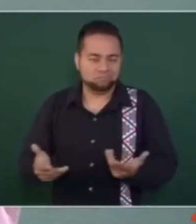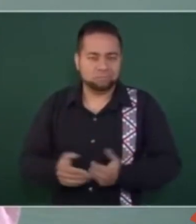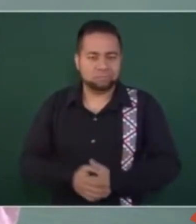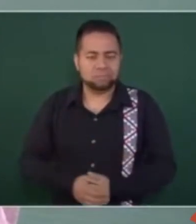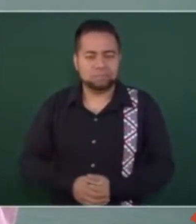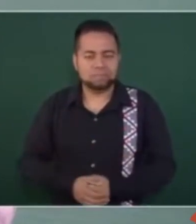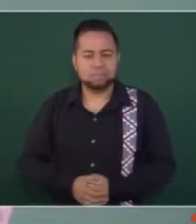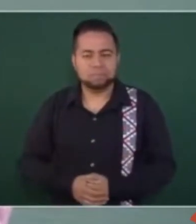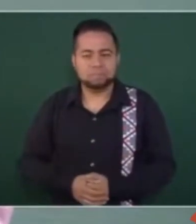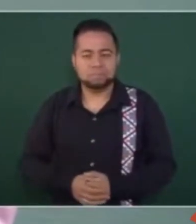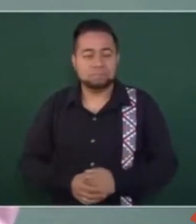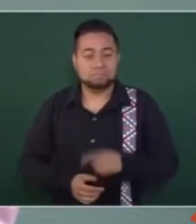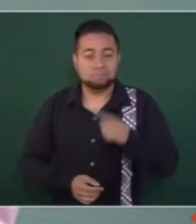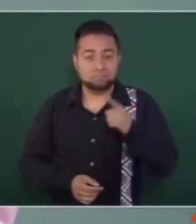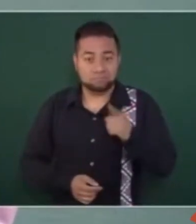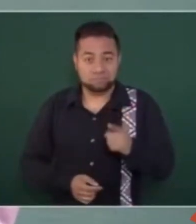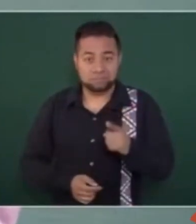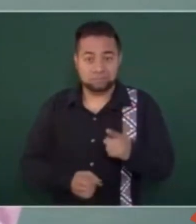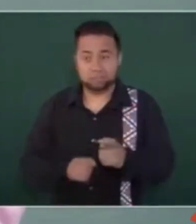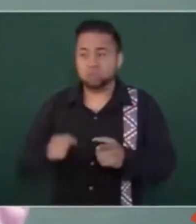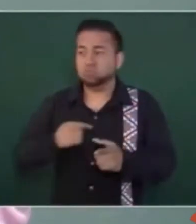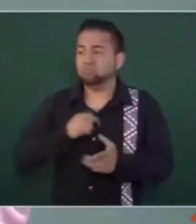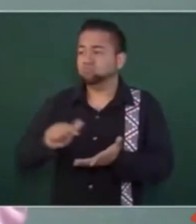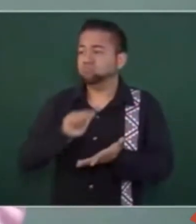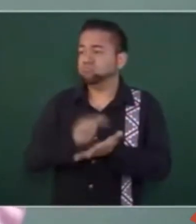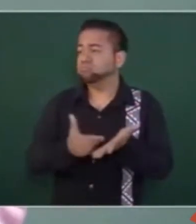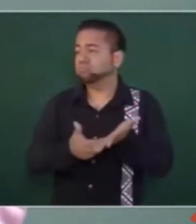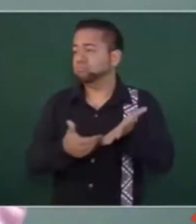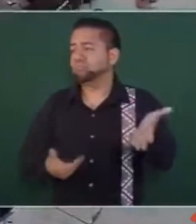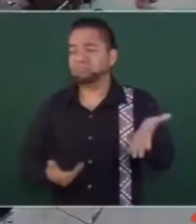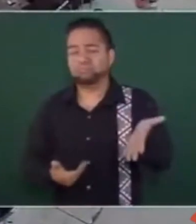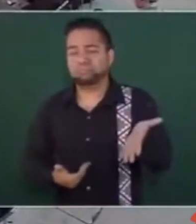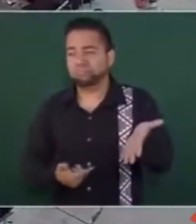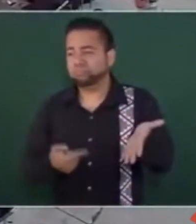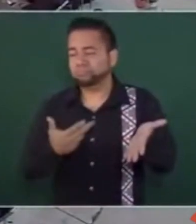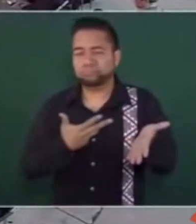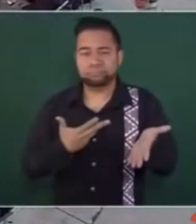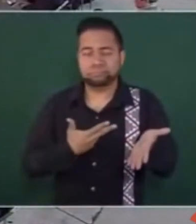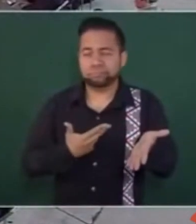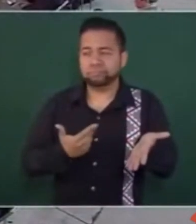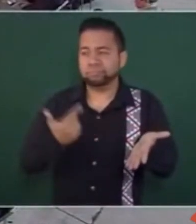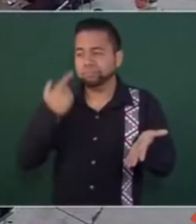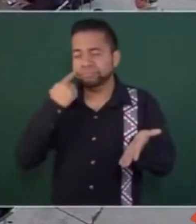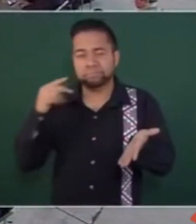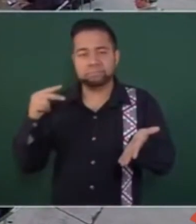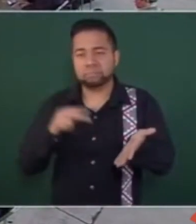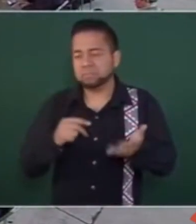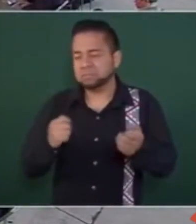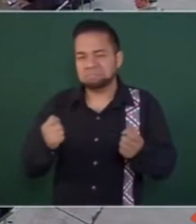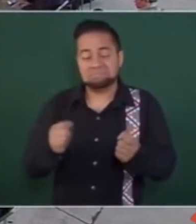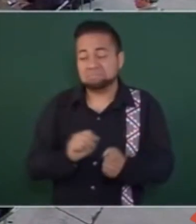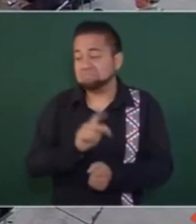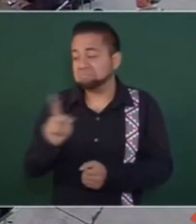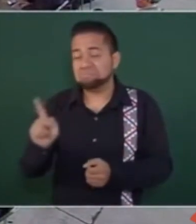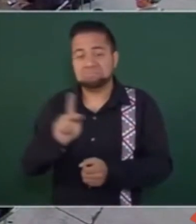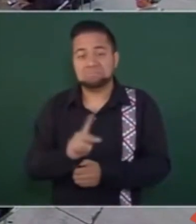y sacó esa ley igual que la de de Texas